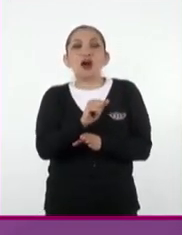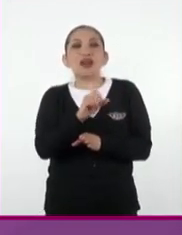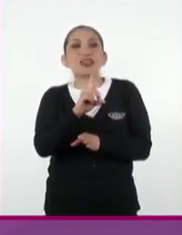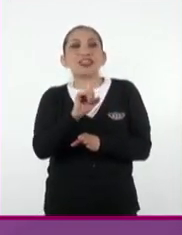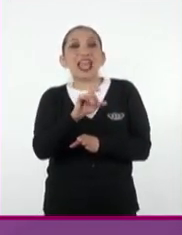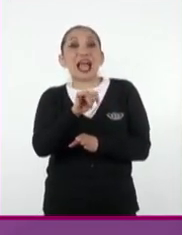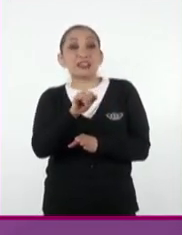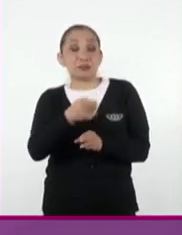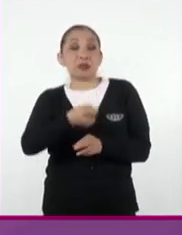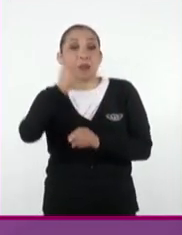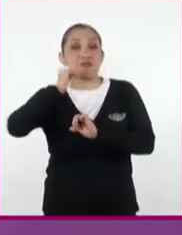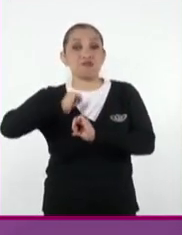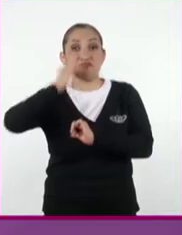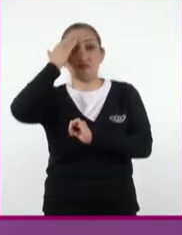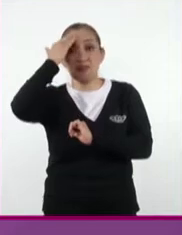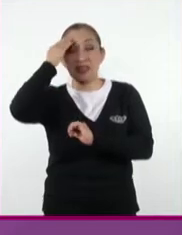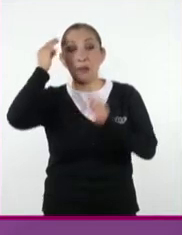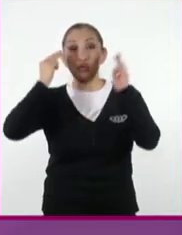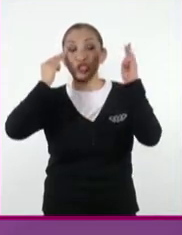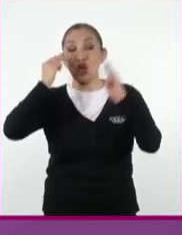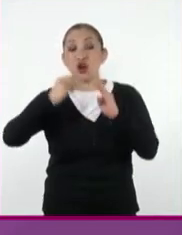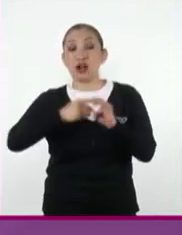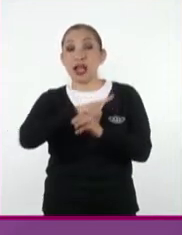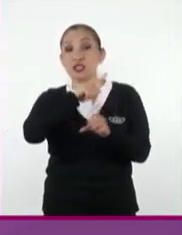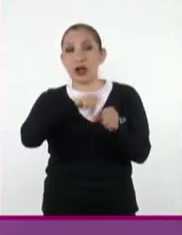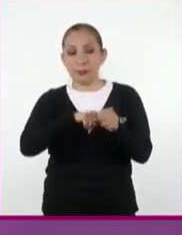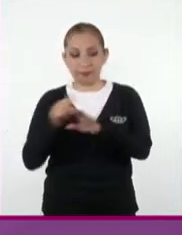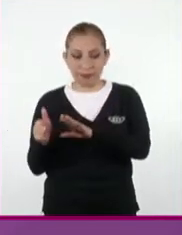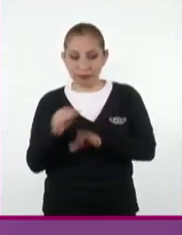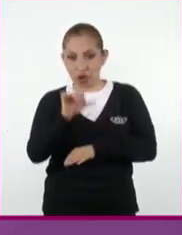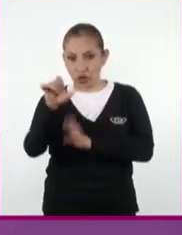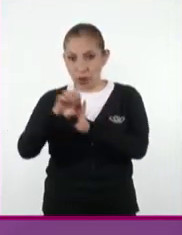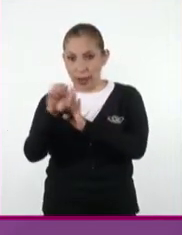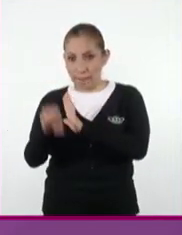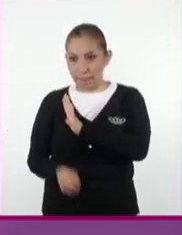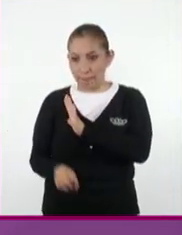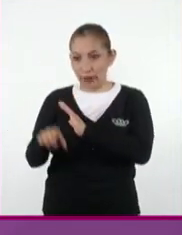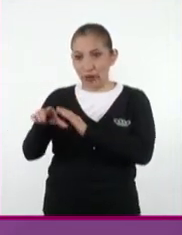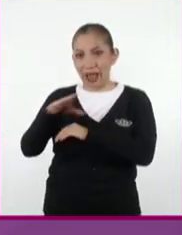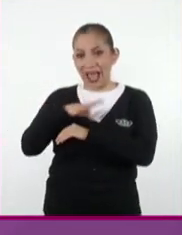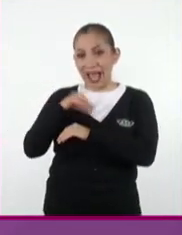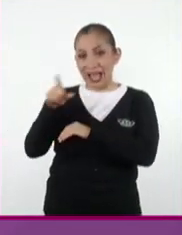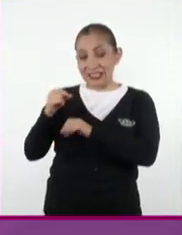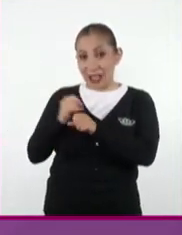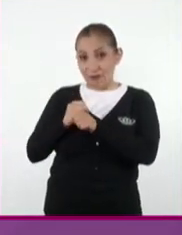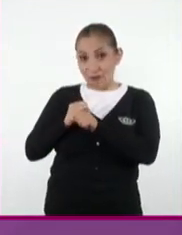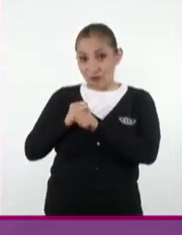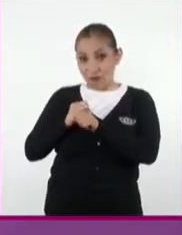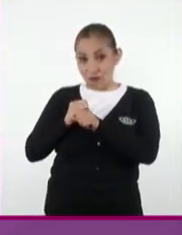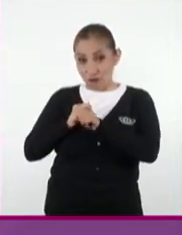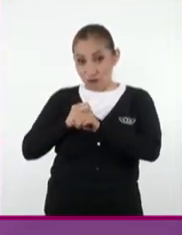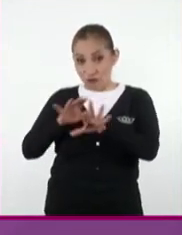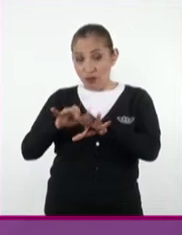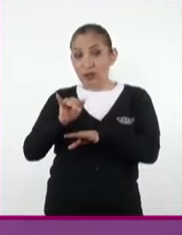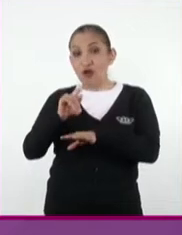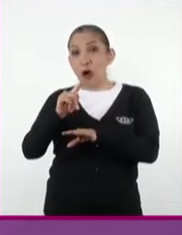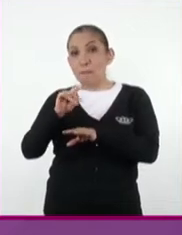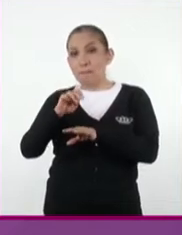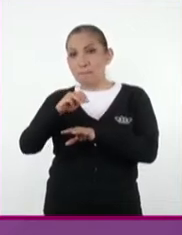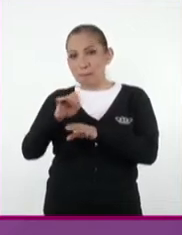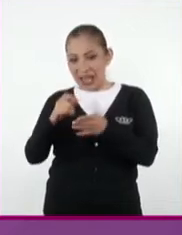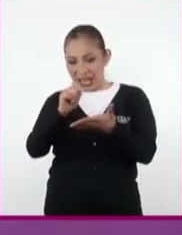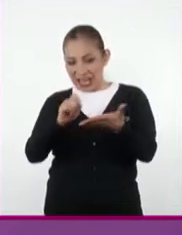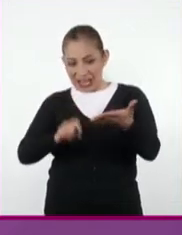el primer encargado del Museo Nacional. Otro ejemplo lo tenemos en este informe previo sobre las